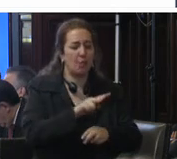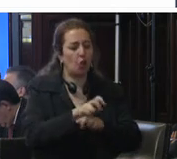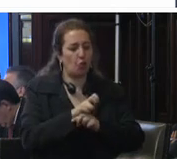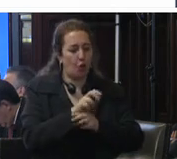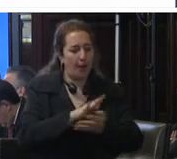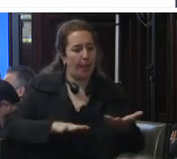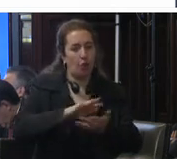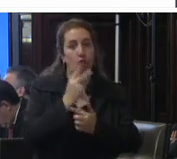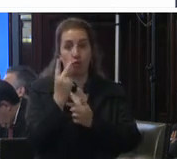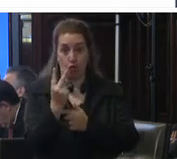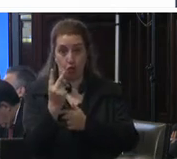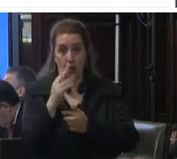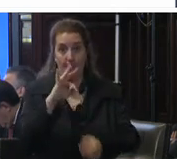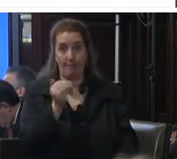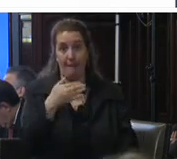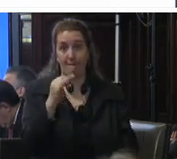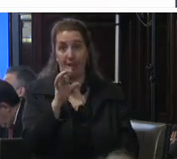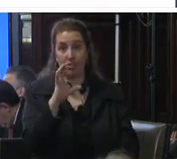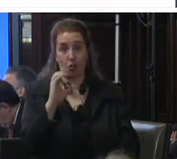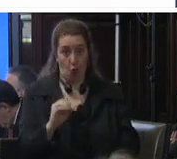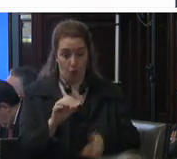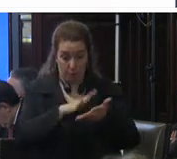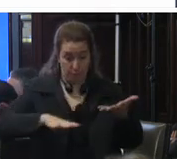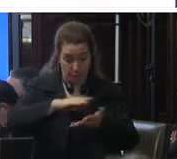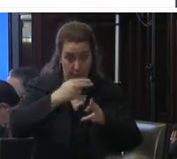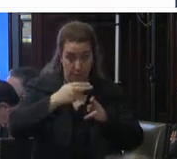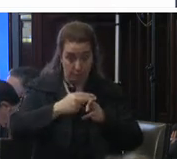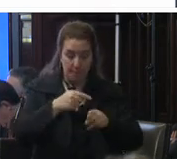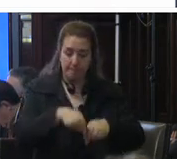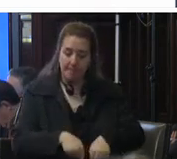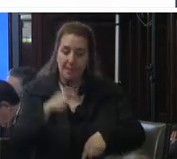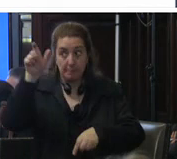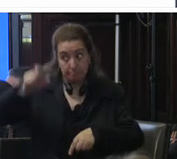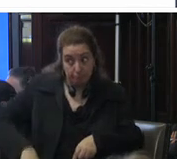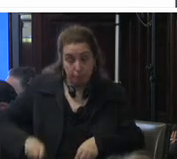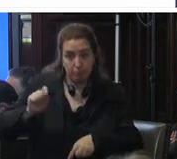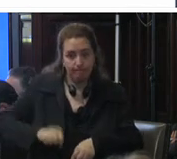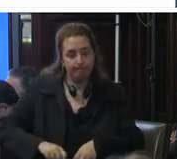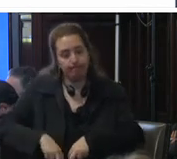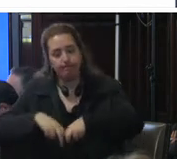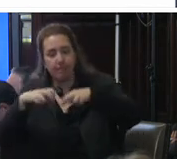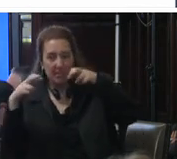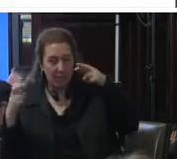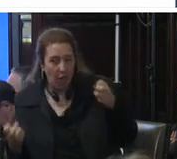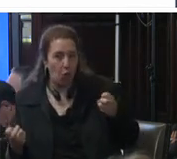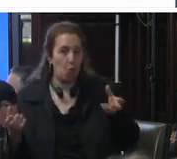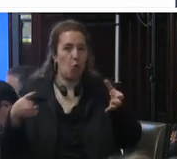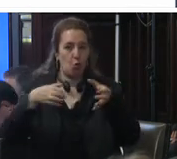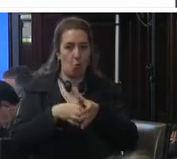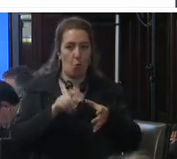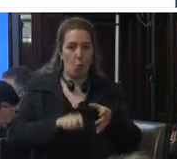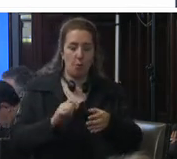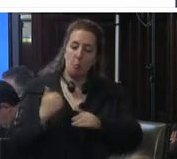del estado de tabasco ludvico bando ramón quien es investigado por el consejo de la judicatura local a través de un procedimiento